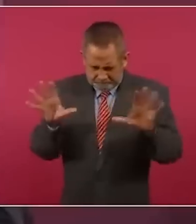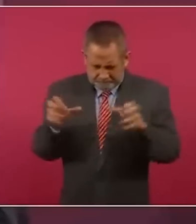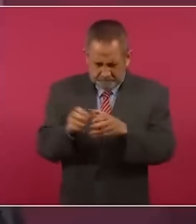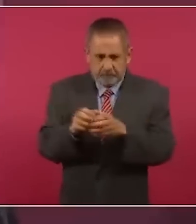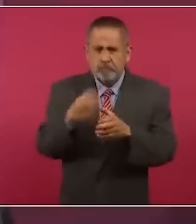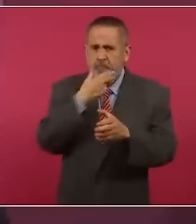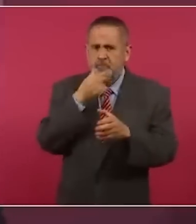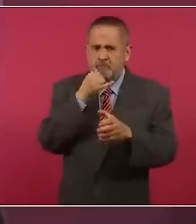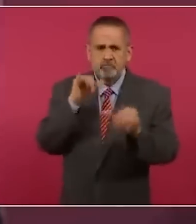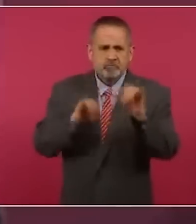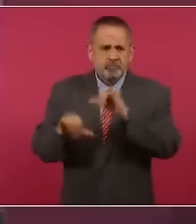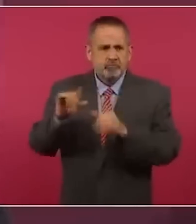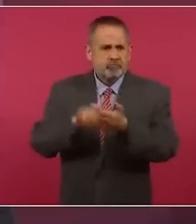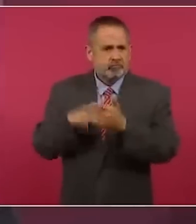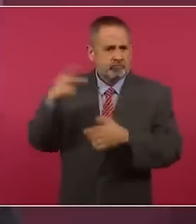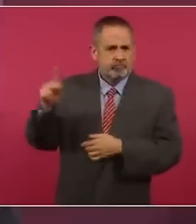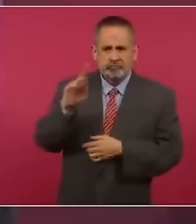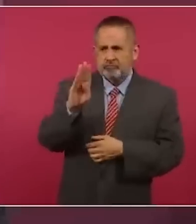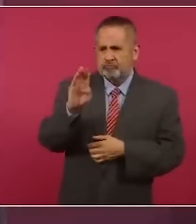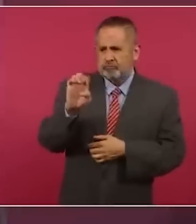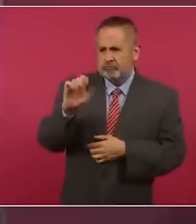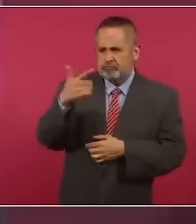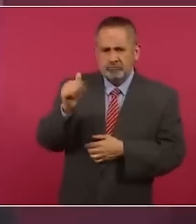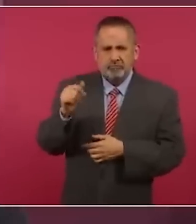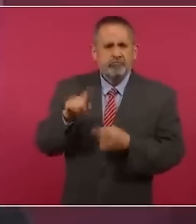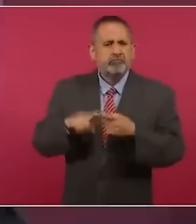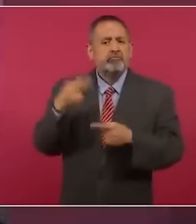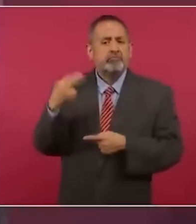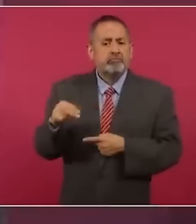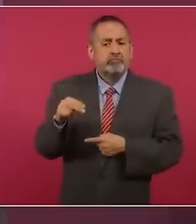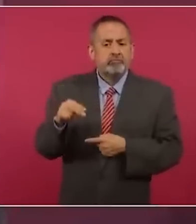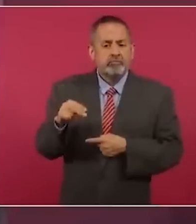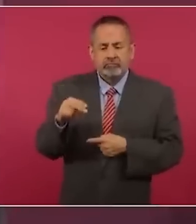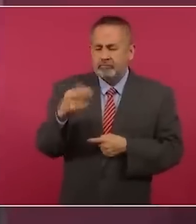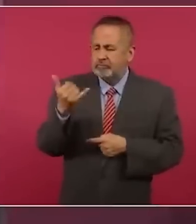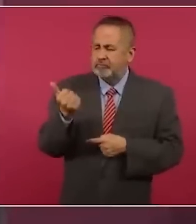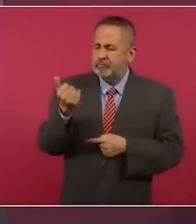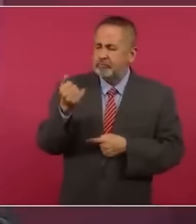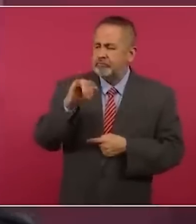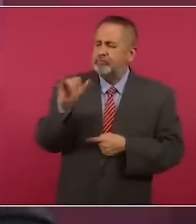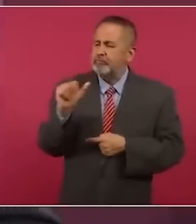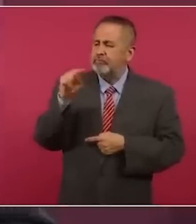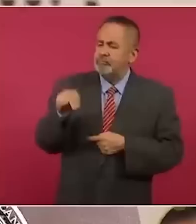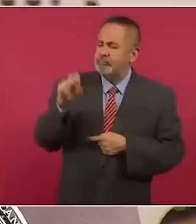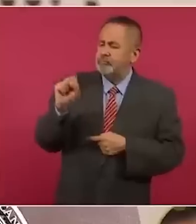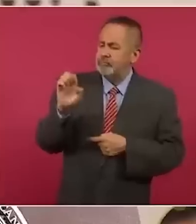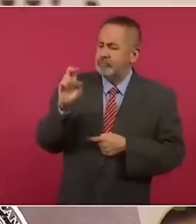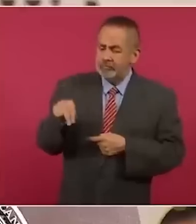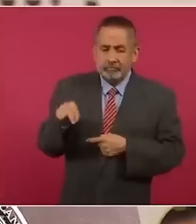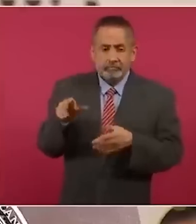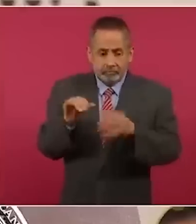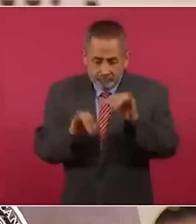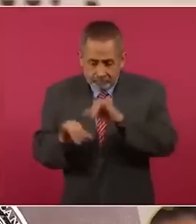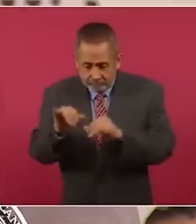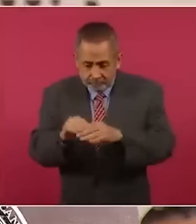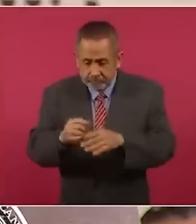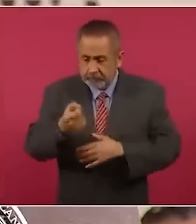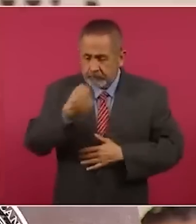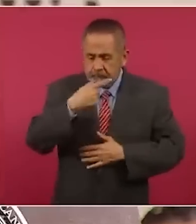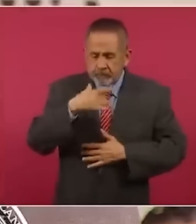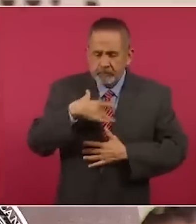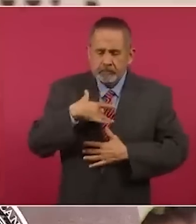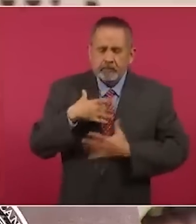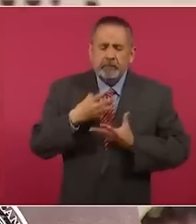químico de origen belga que se apellidaba Janssen. Es un analgésico muy